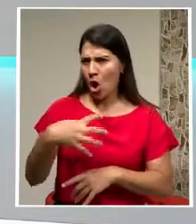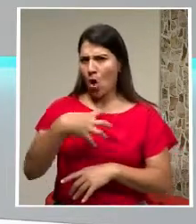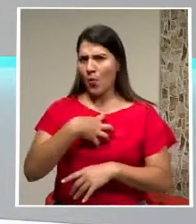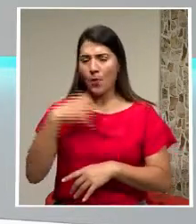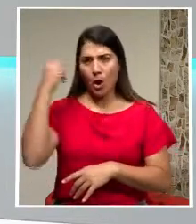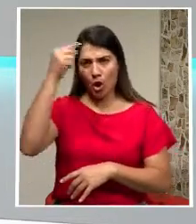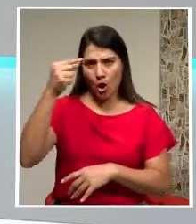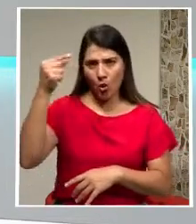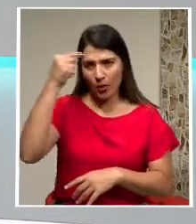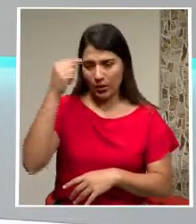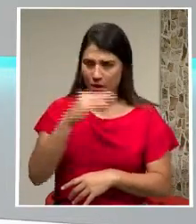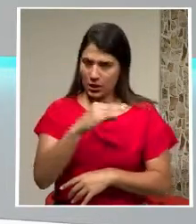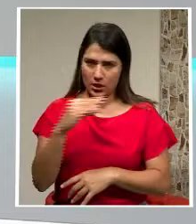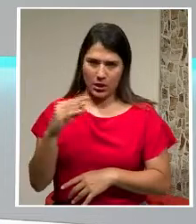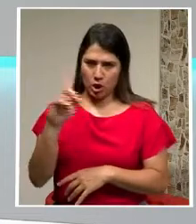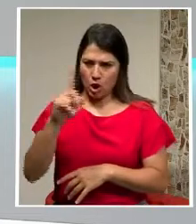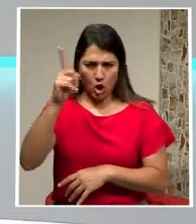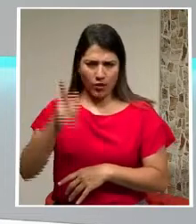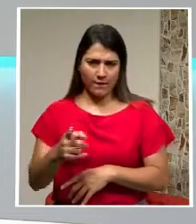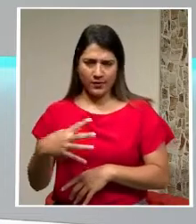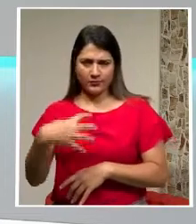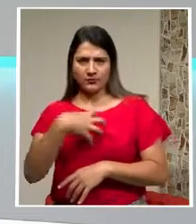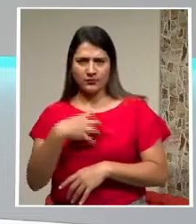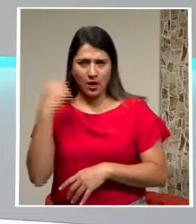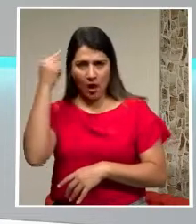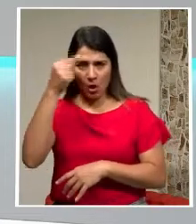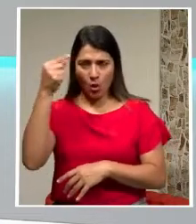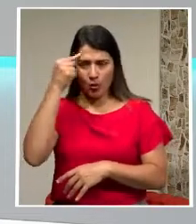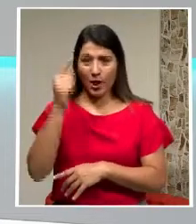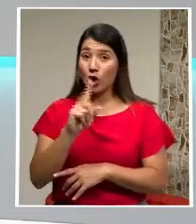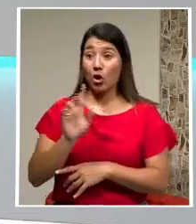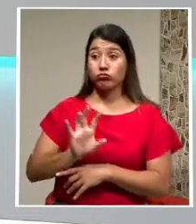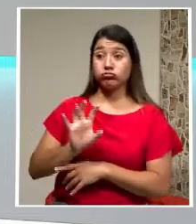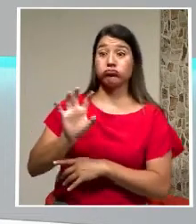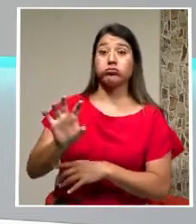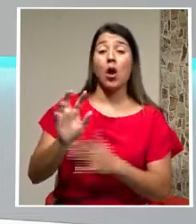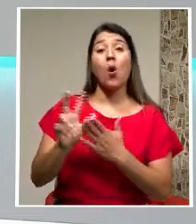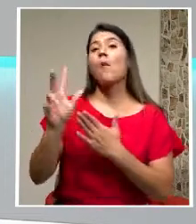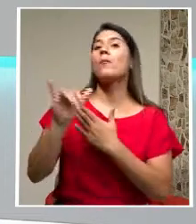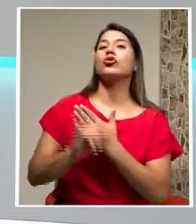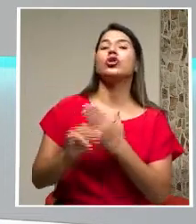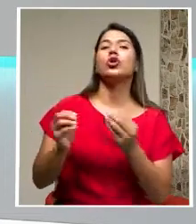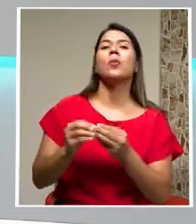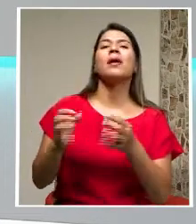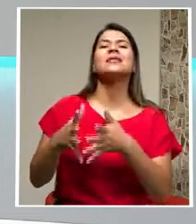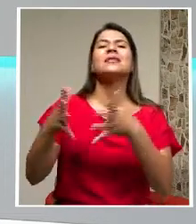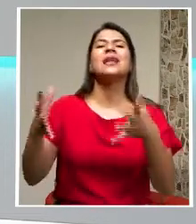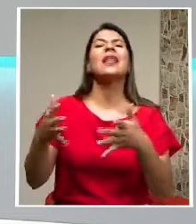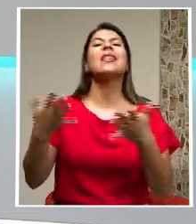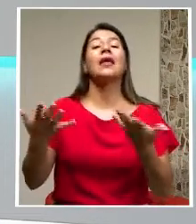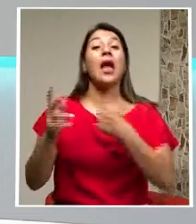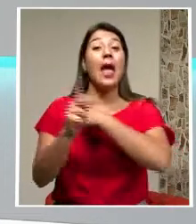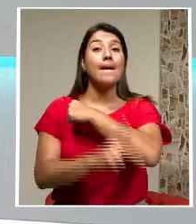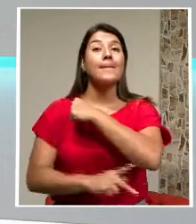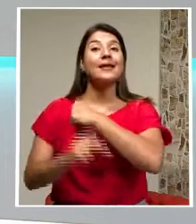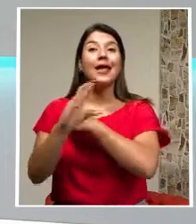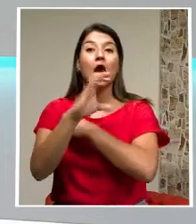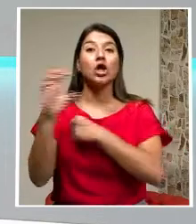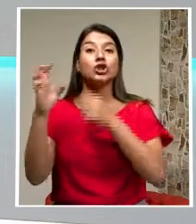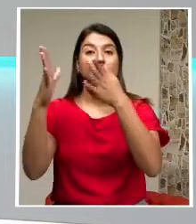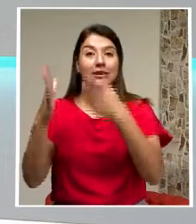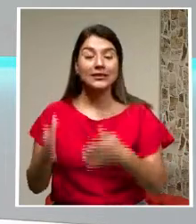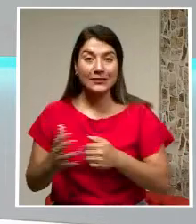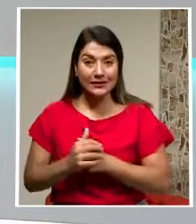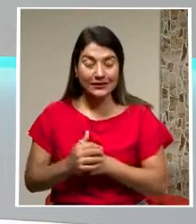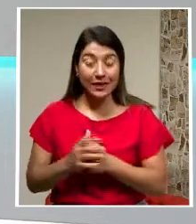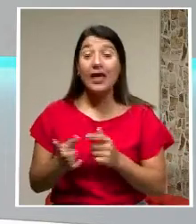Y no le debería Pertenecer A ningún gobierno Le pertenece A un proyecto mayor Que es la patria Costarricense Y entonces Se hace